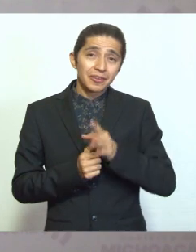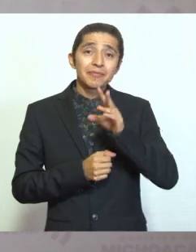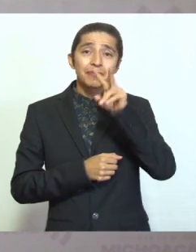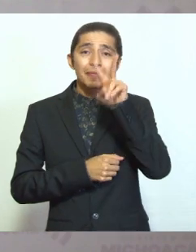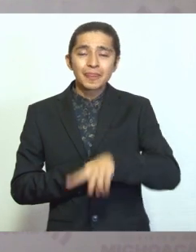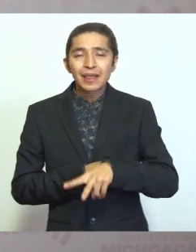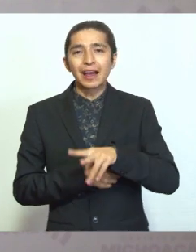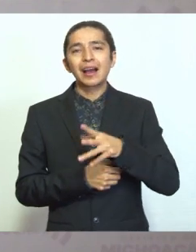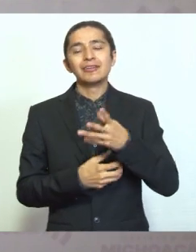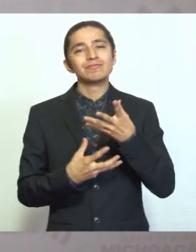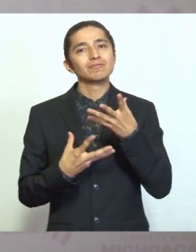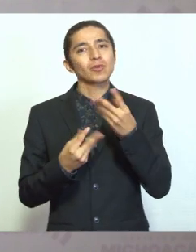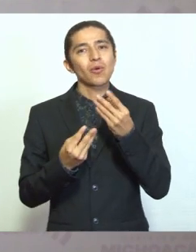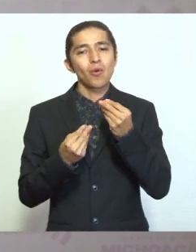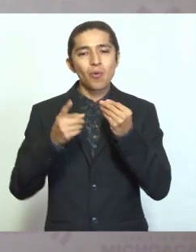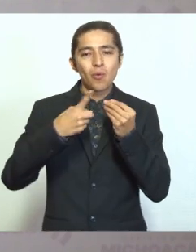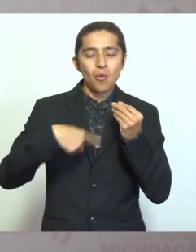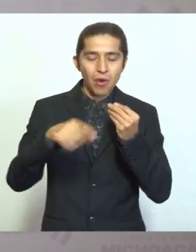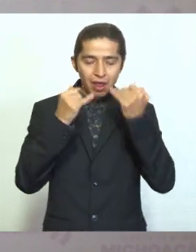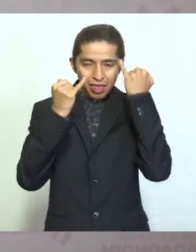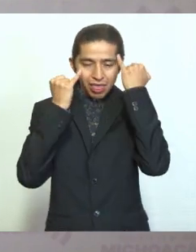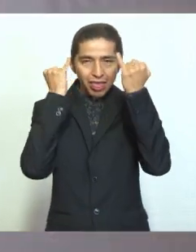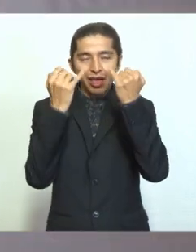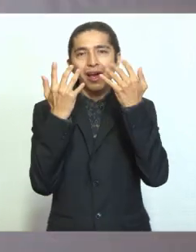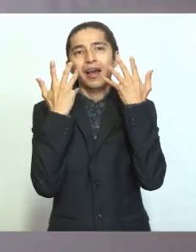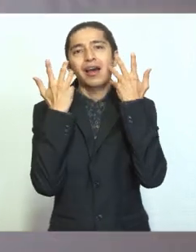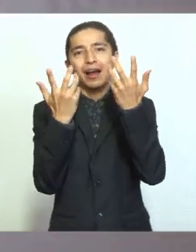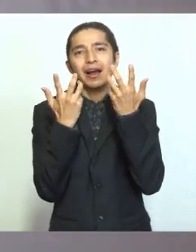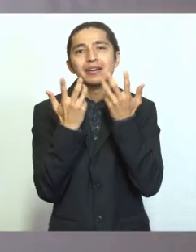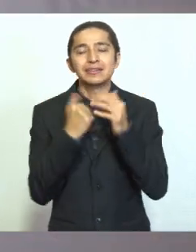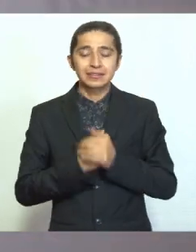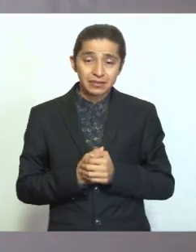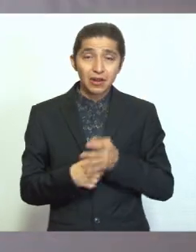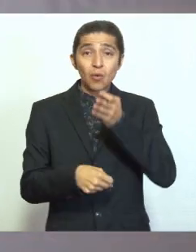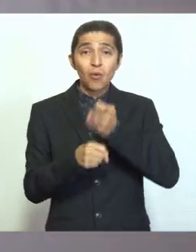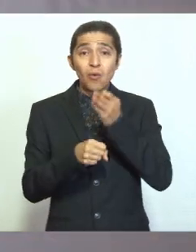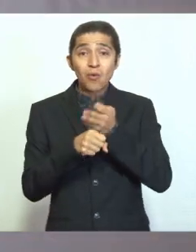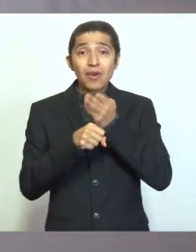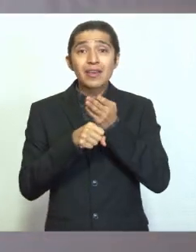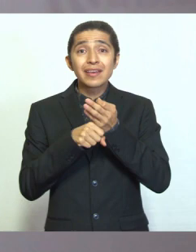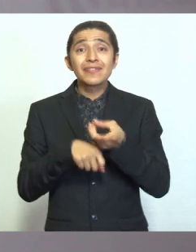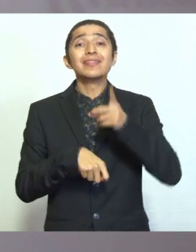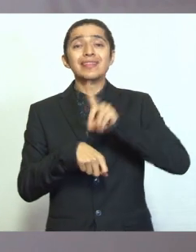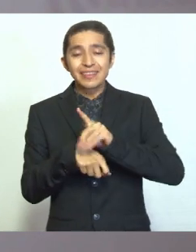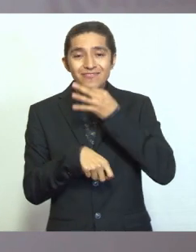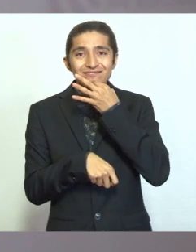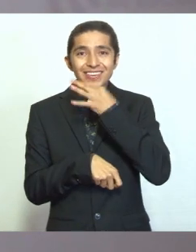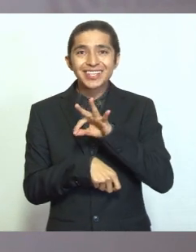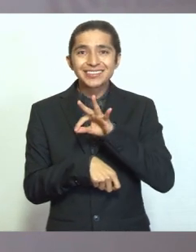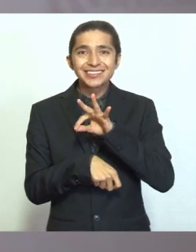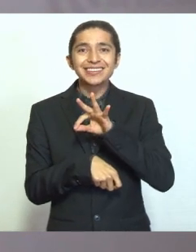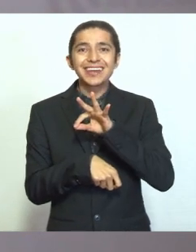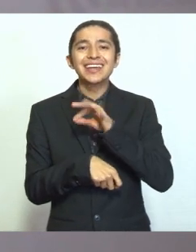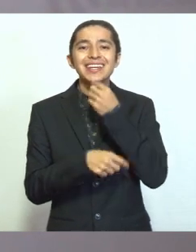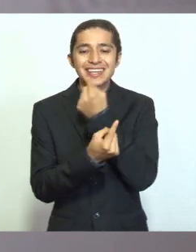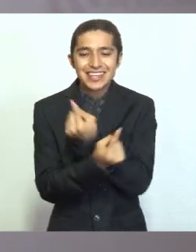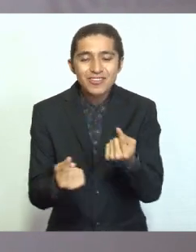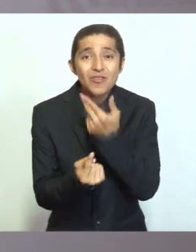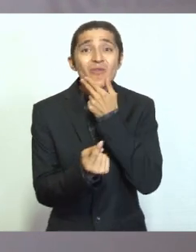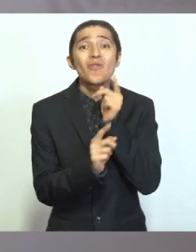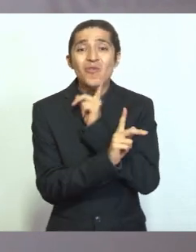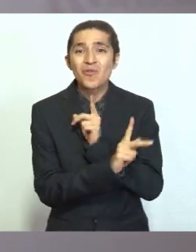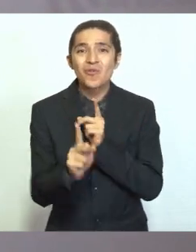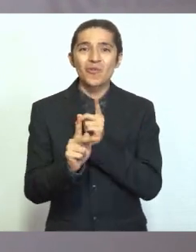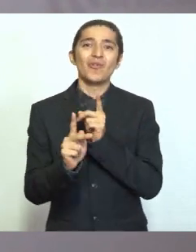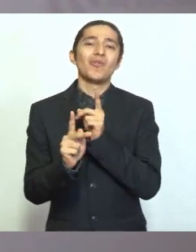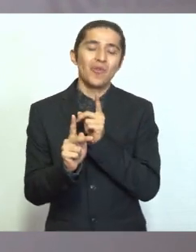todo nos llene de mucha ilusión y esperanza. Hoy festejamos el Día del Niño y de la Niña, una